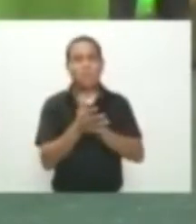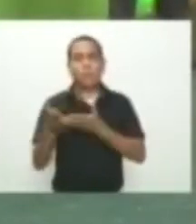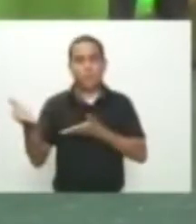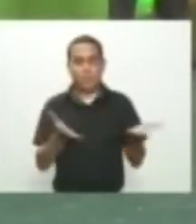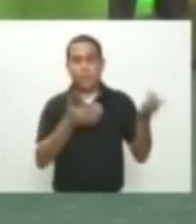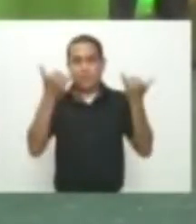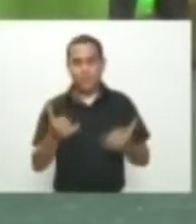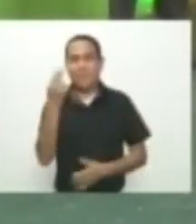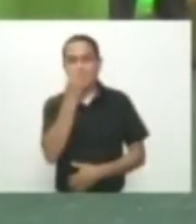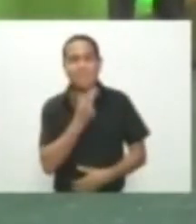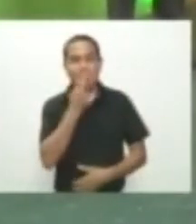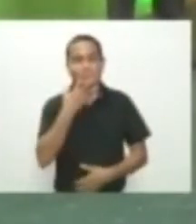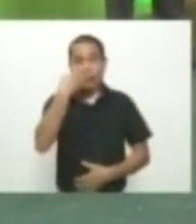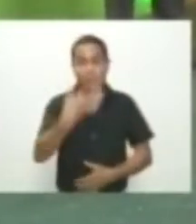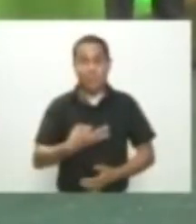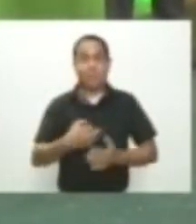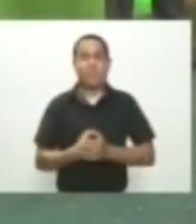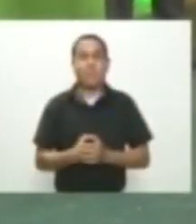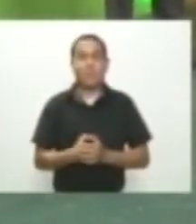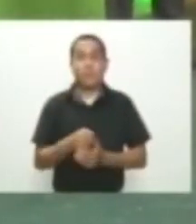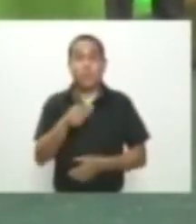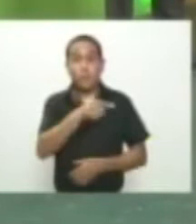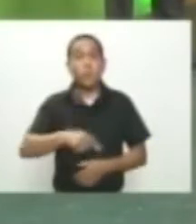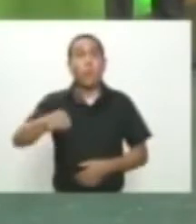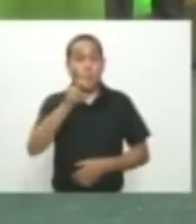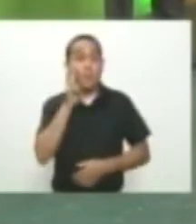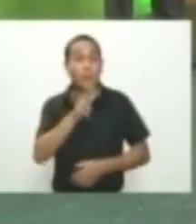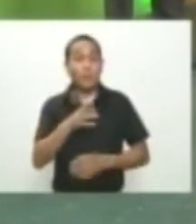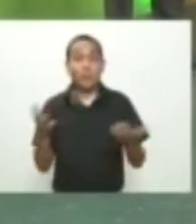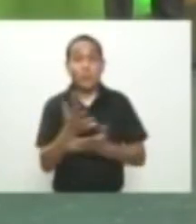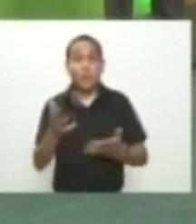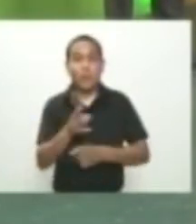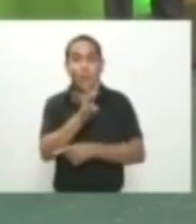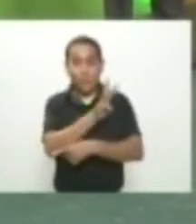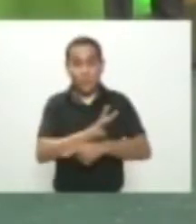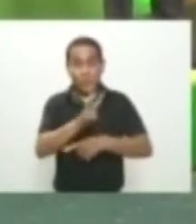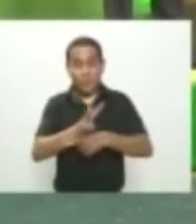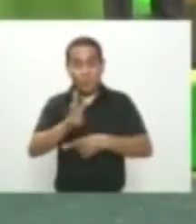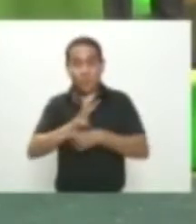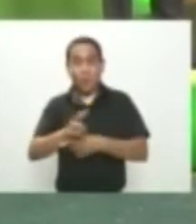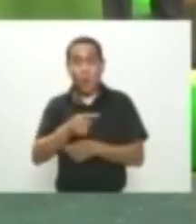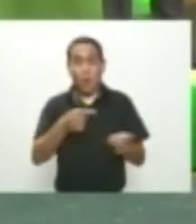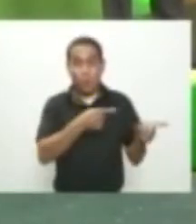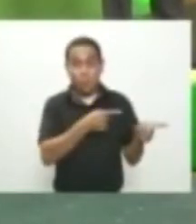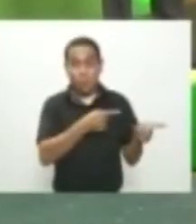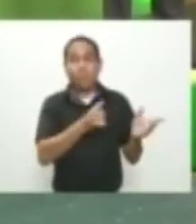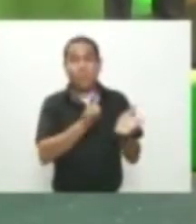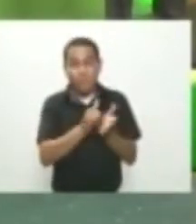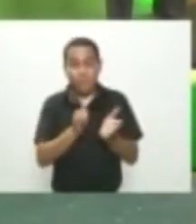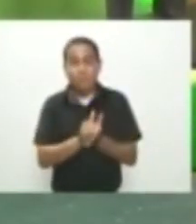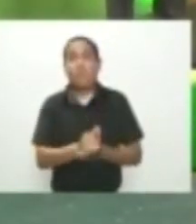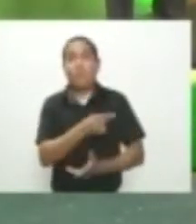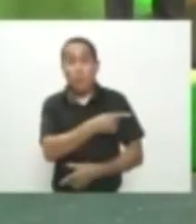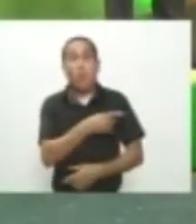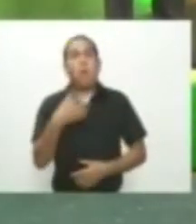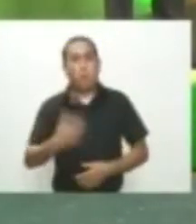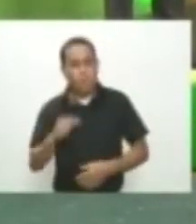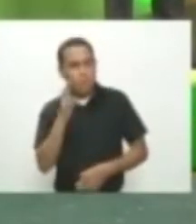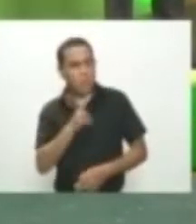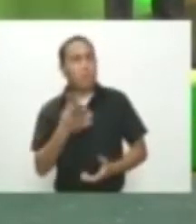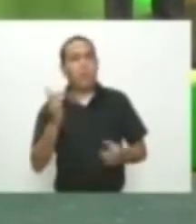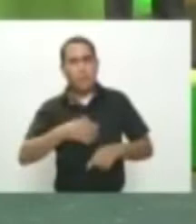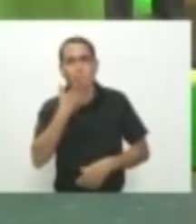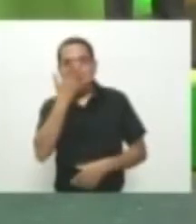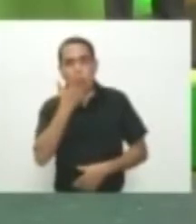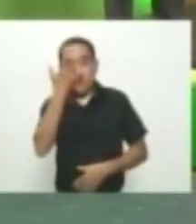compromiso con la verdad Usted también puede ver la presente emisión a través de nuestro canal aliado como www.lasnoticias.co en Facebook y